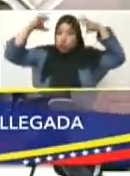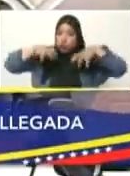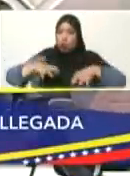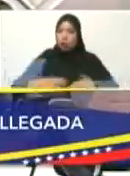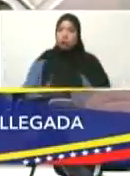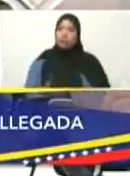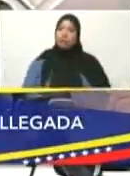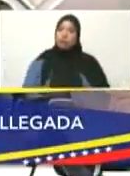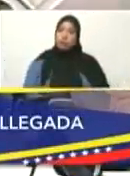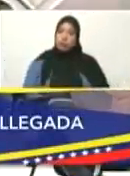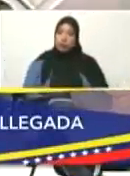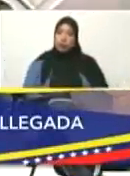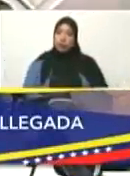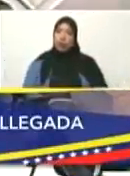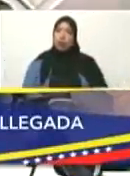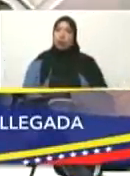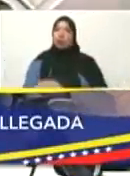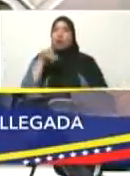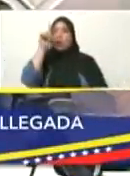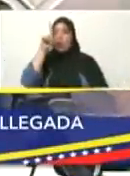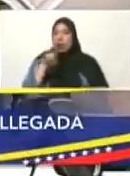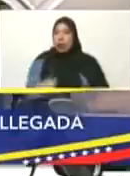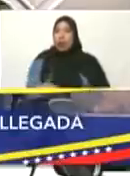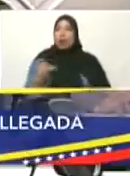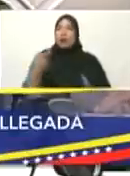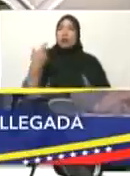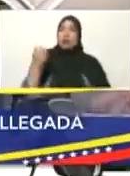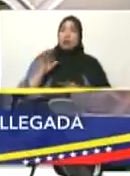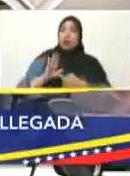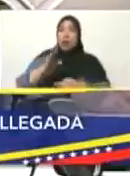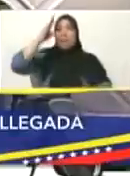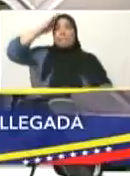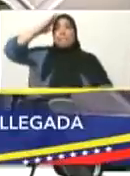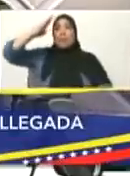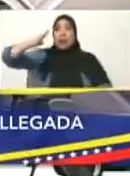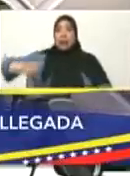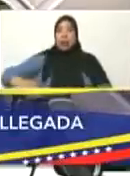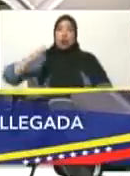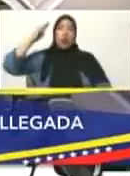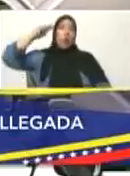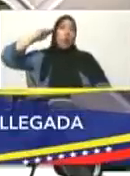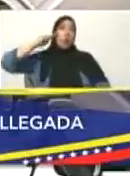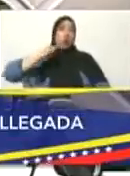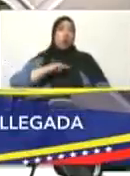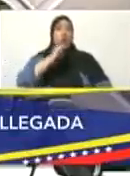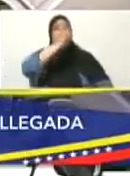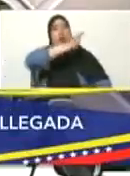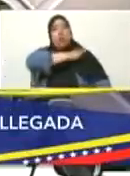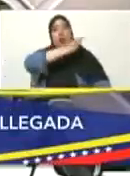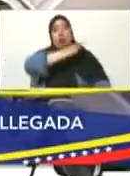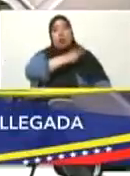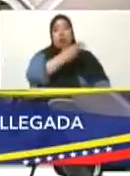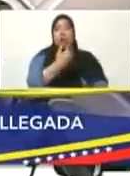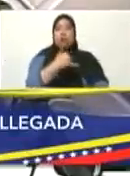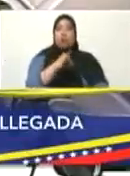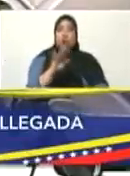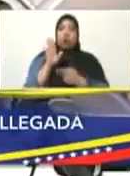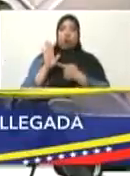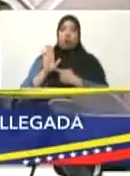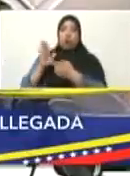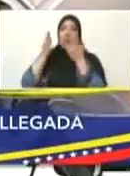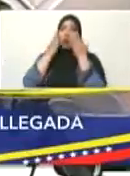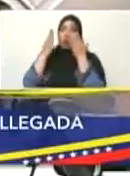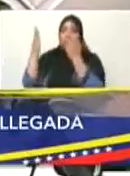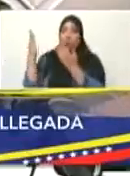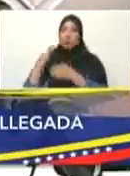Está el comandante estratégico operacional de la Fuerza Armada Nacional Bolivariana, general en jefe Domingo Antonio Hernández